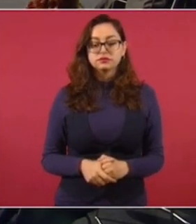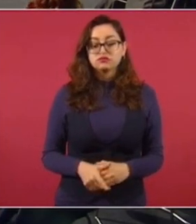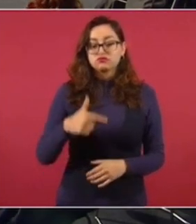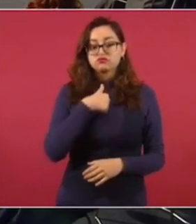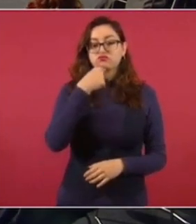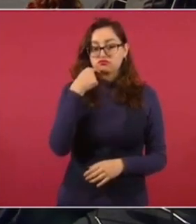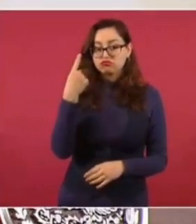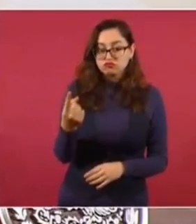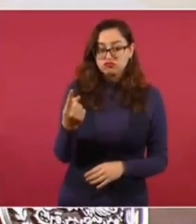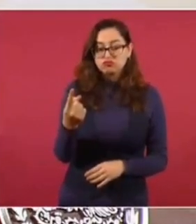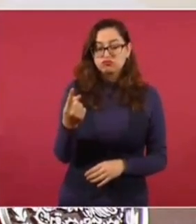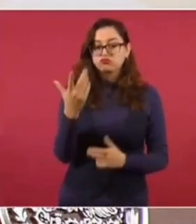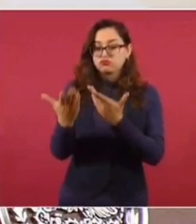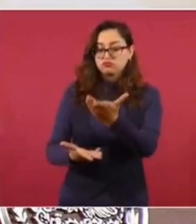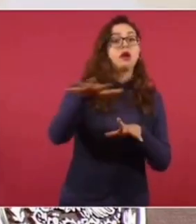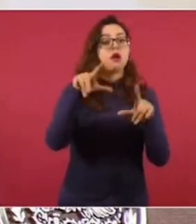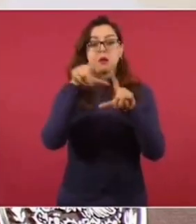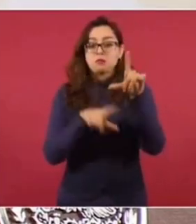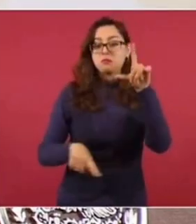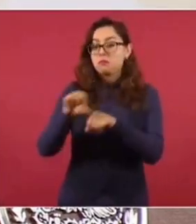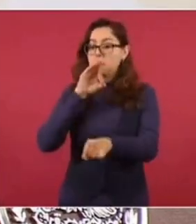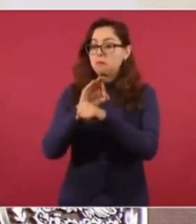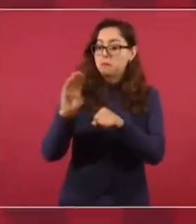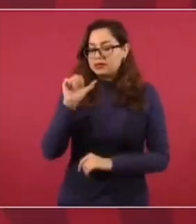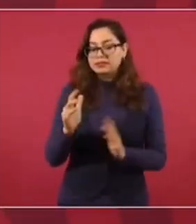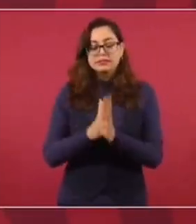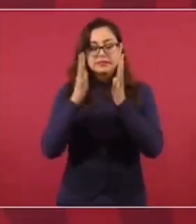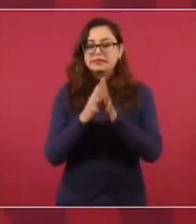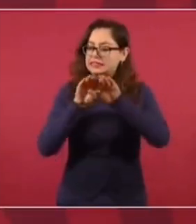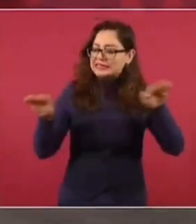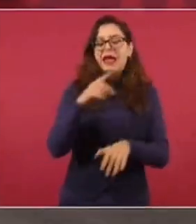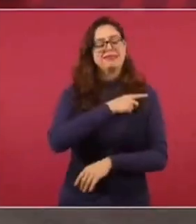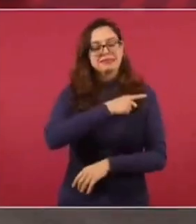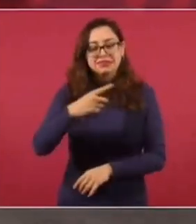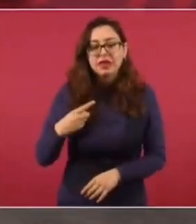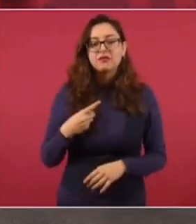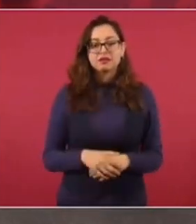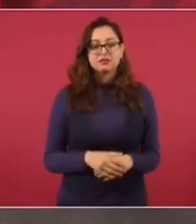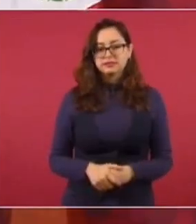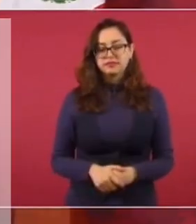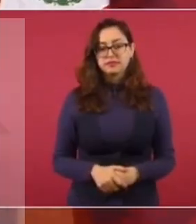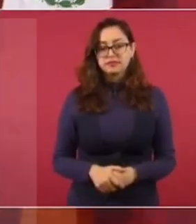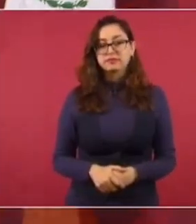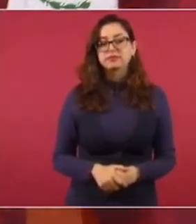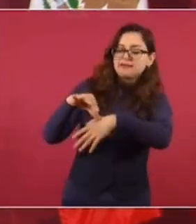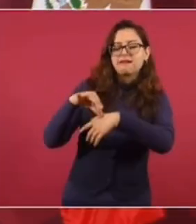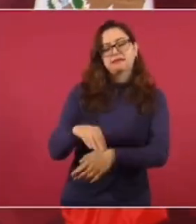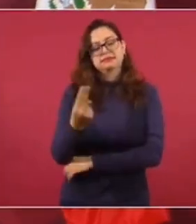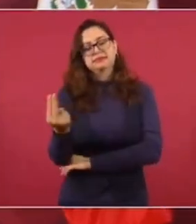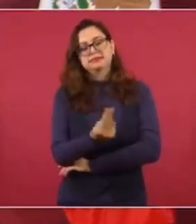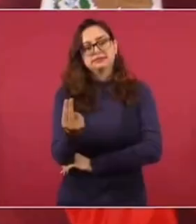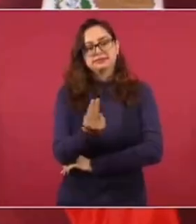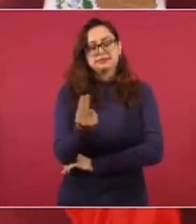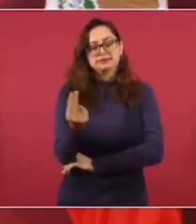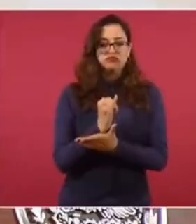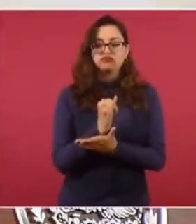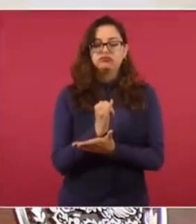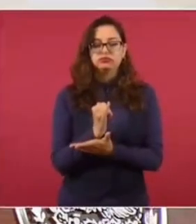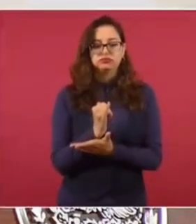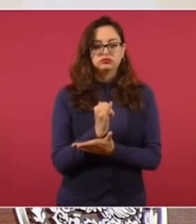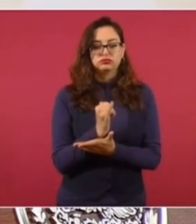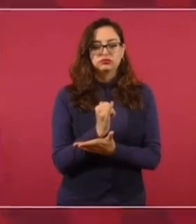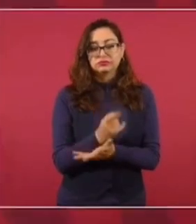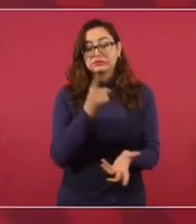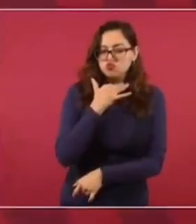es algo que le conviene al país. Tiene que haber democracia, aunque no lo quieran los mapaches, pero es necesario que se aleje